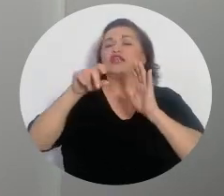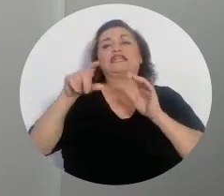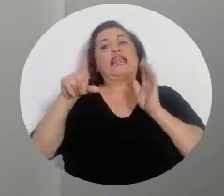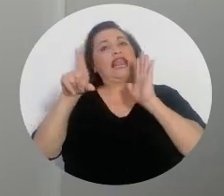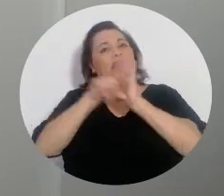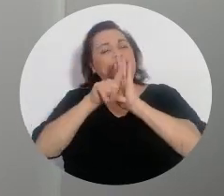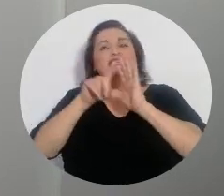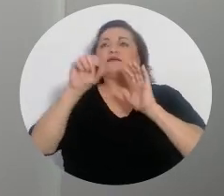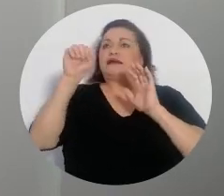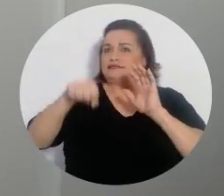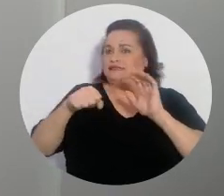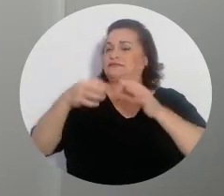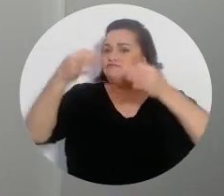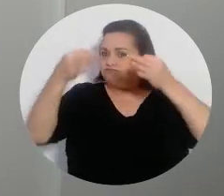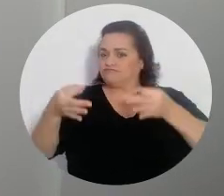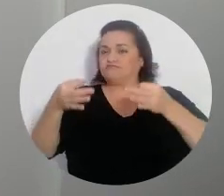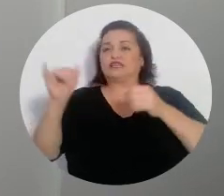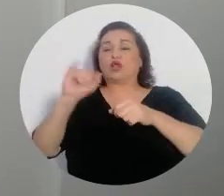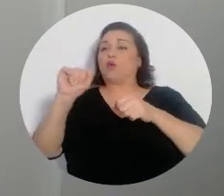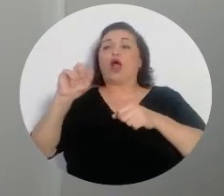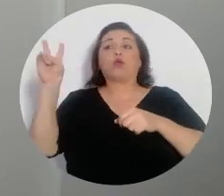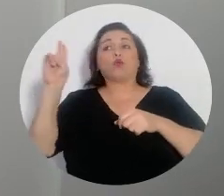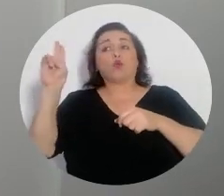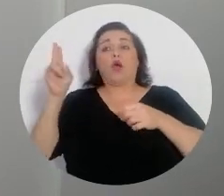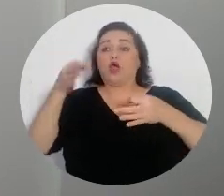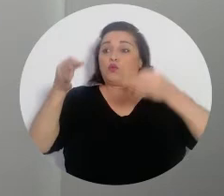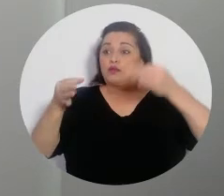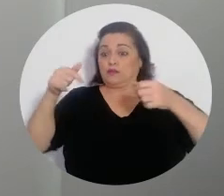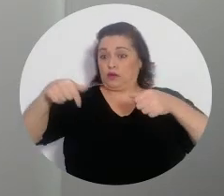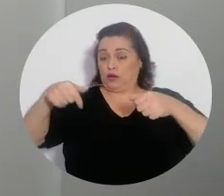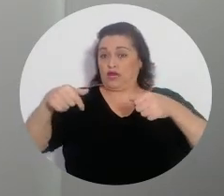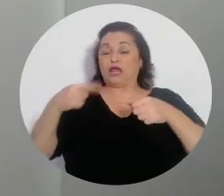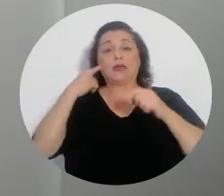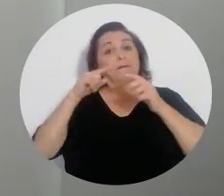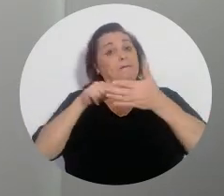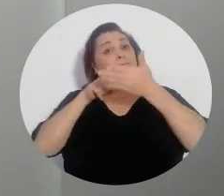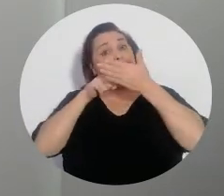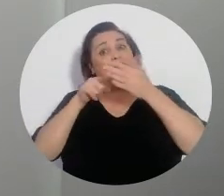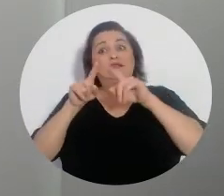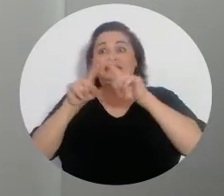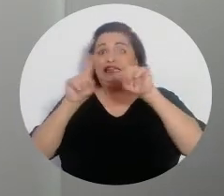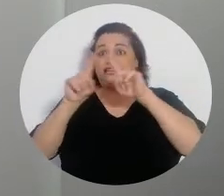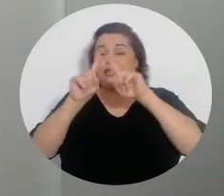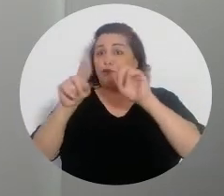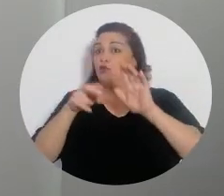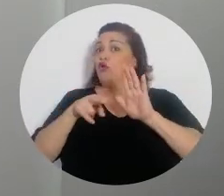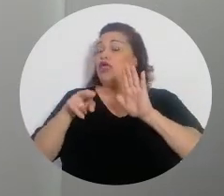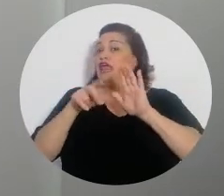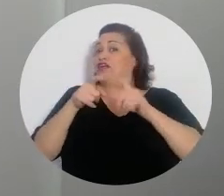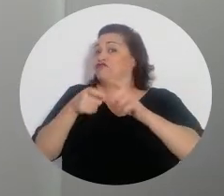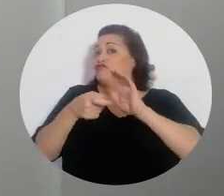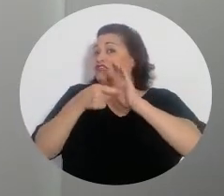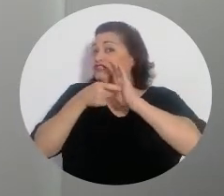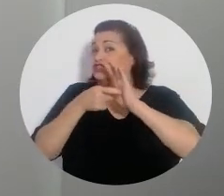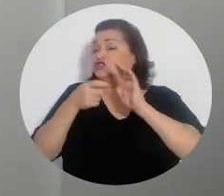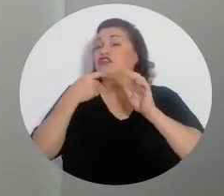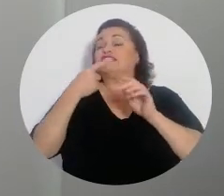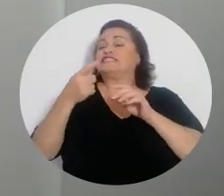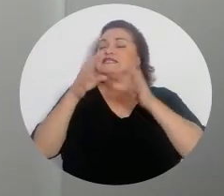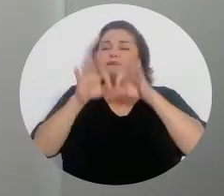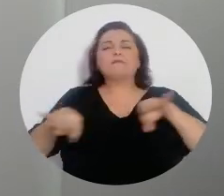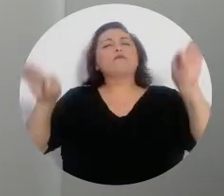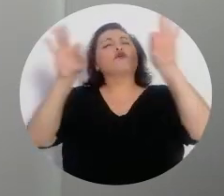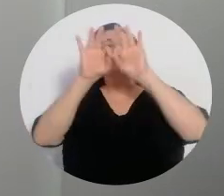en nuestro ordenamiento jurídico, al igual que en el Uruguay, que son los dos únicos países que contemplan este tipo de restricciones, se ha considerado importante que los